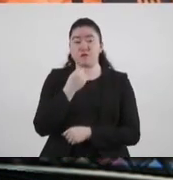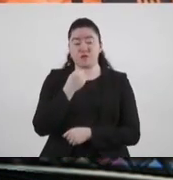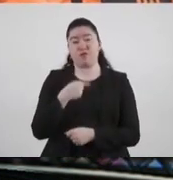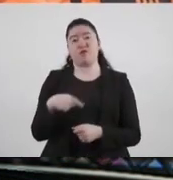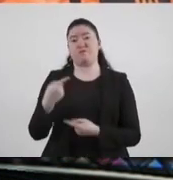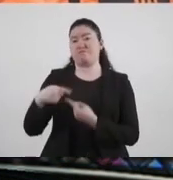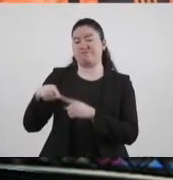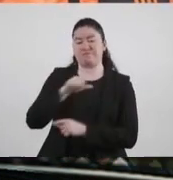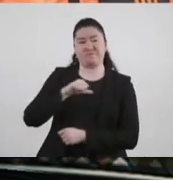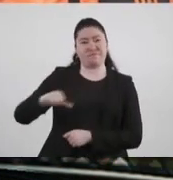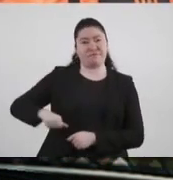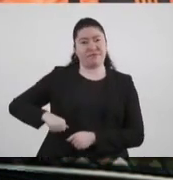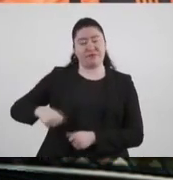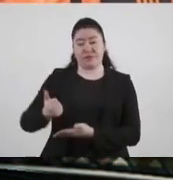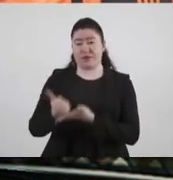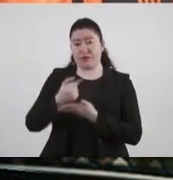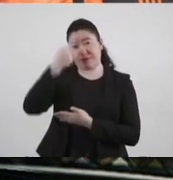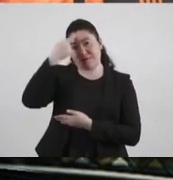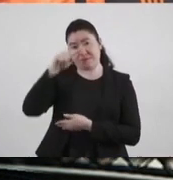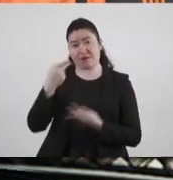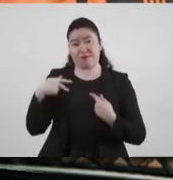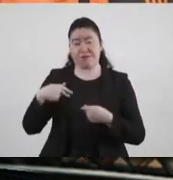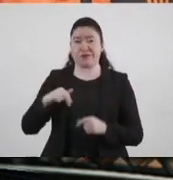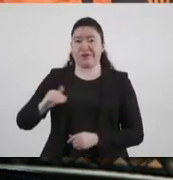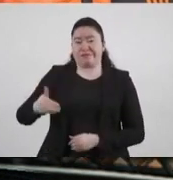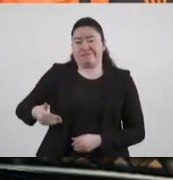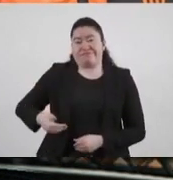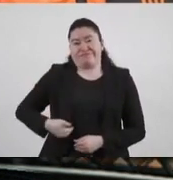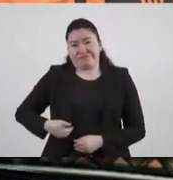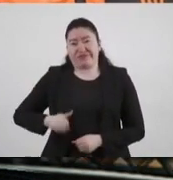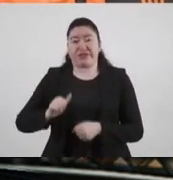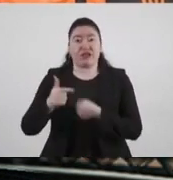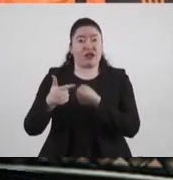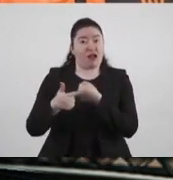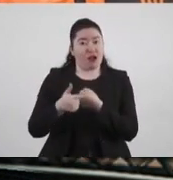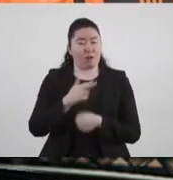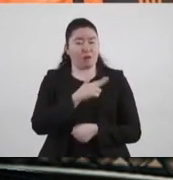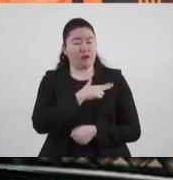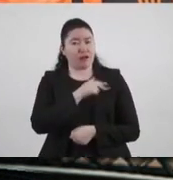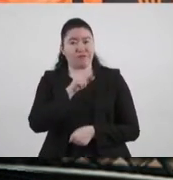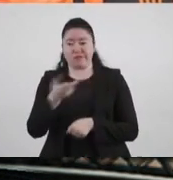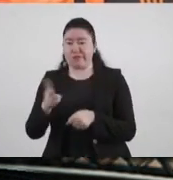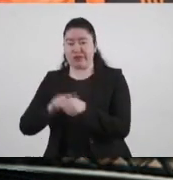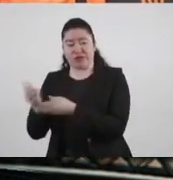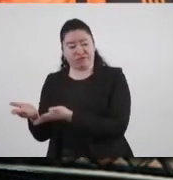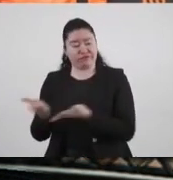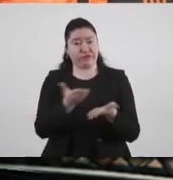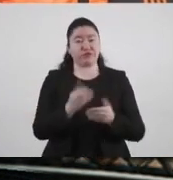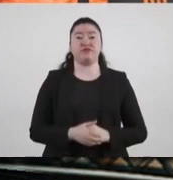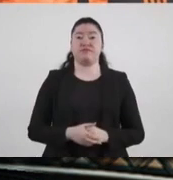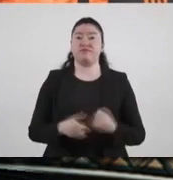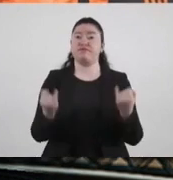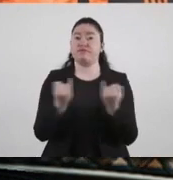se realizó el traslado de los lesionados a los diferentes hospitales. También asistieron peritos de